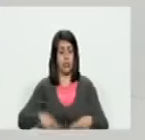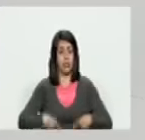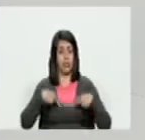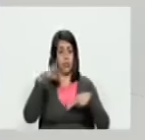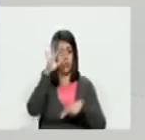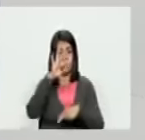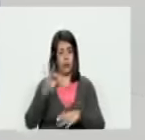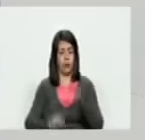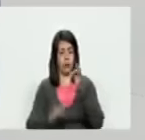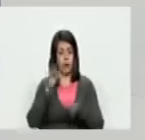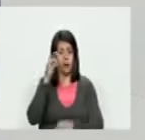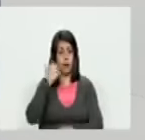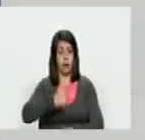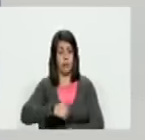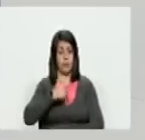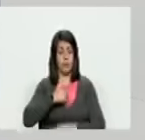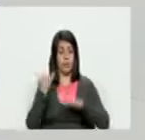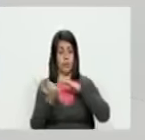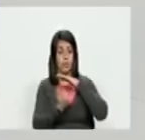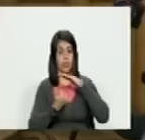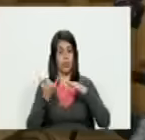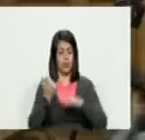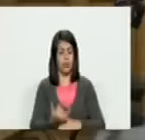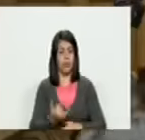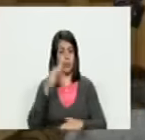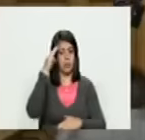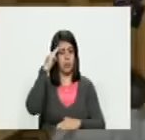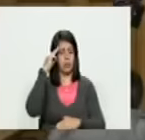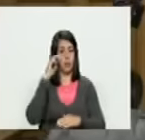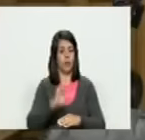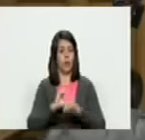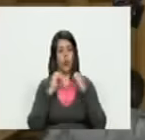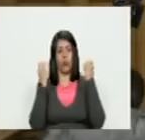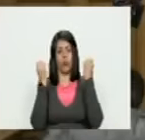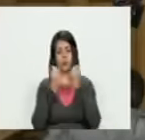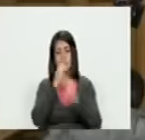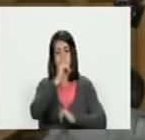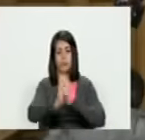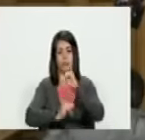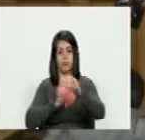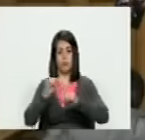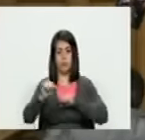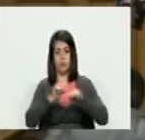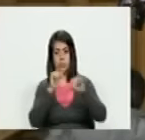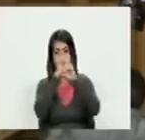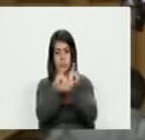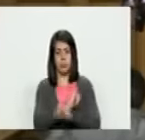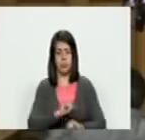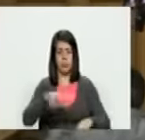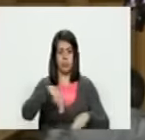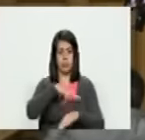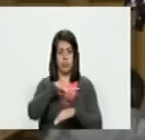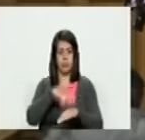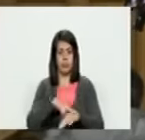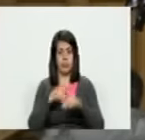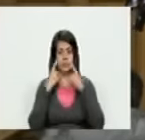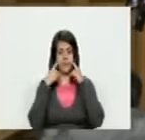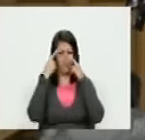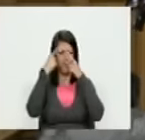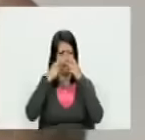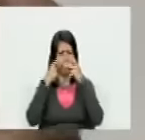federación judicial argentina institutos espacios por la memoria organización internacional del movimiento independentista nacional ostosiano